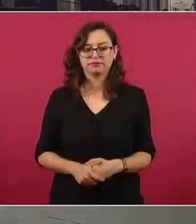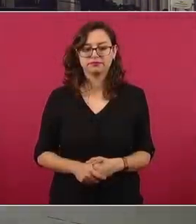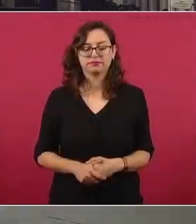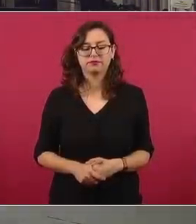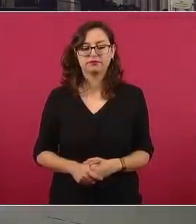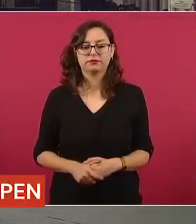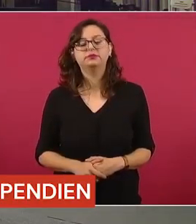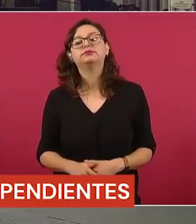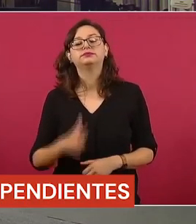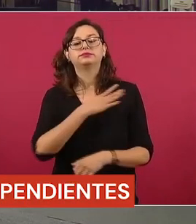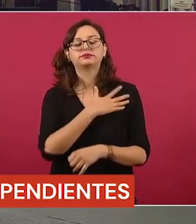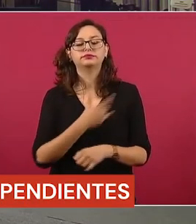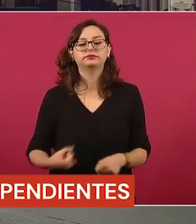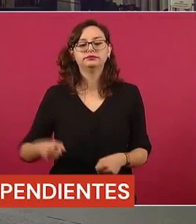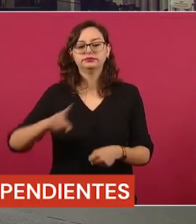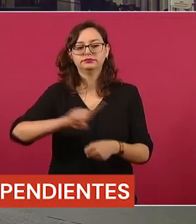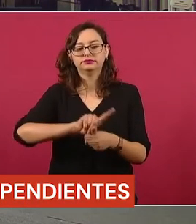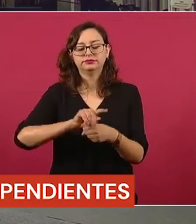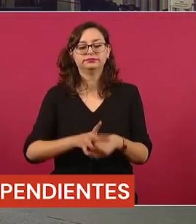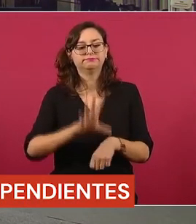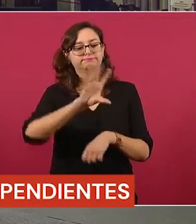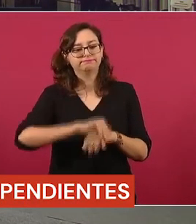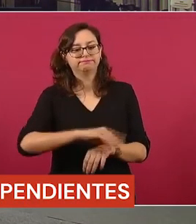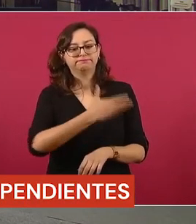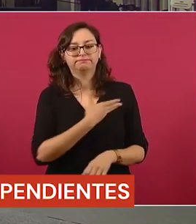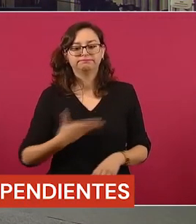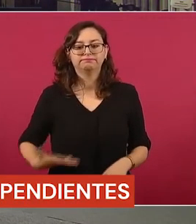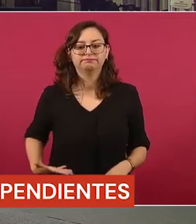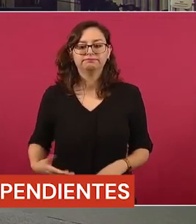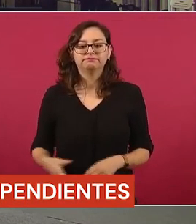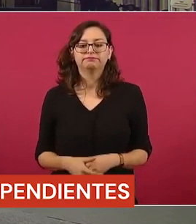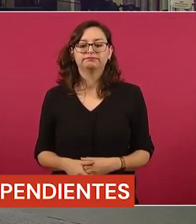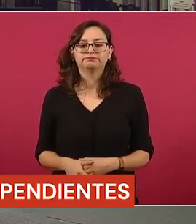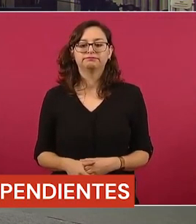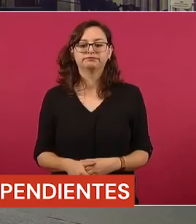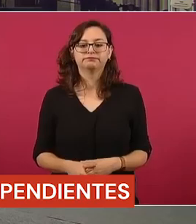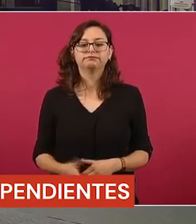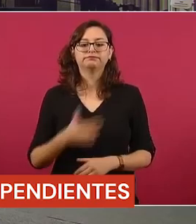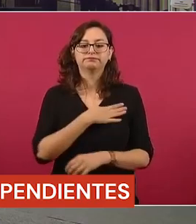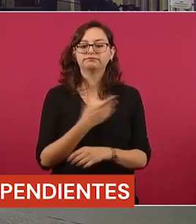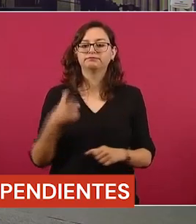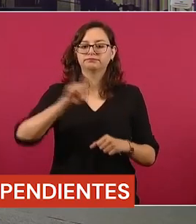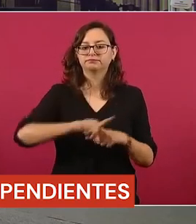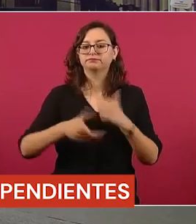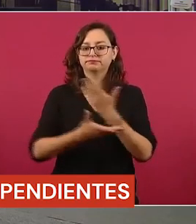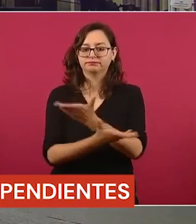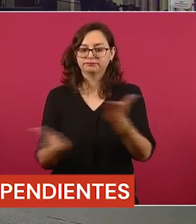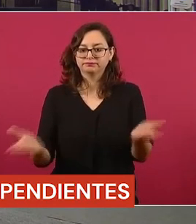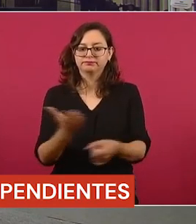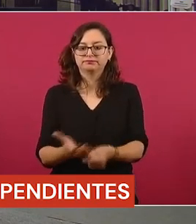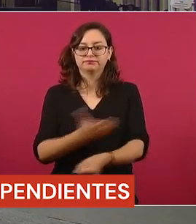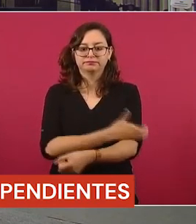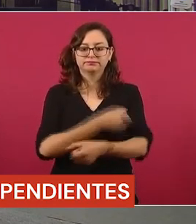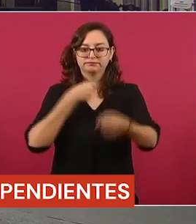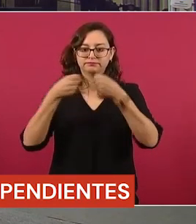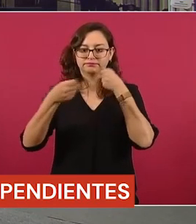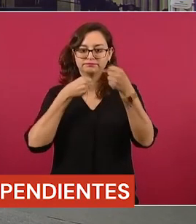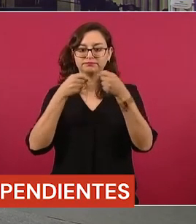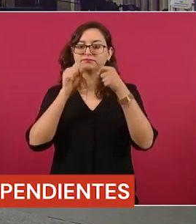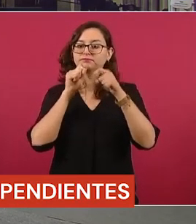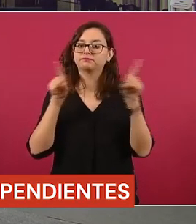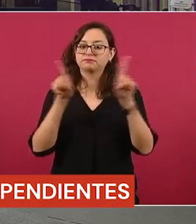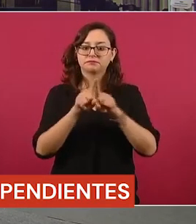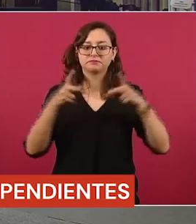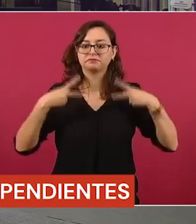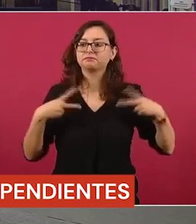Buenos días, con su permiso, señor presidente, buenos días compañeros periodistas y a quienes nos siguen en las redes sociales.